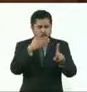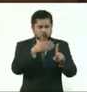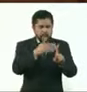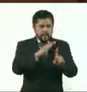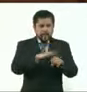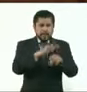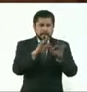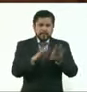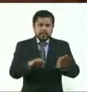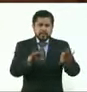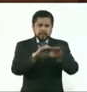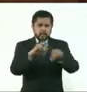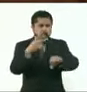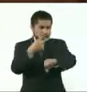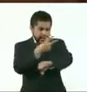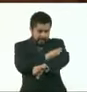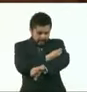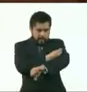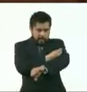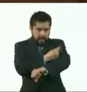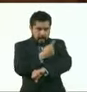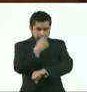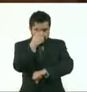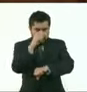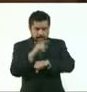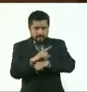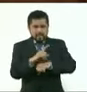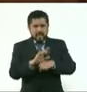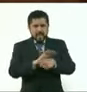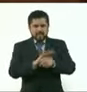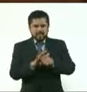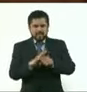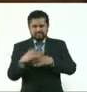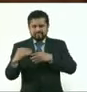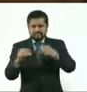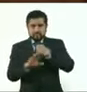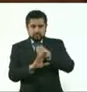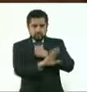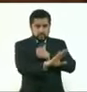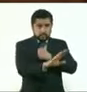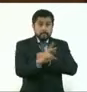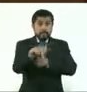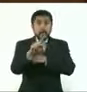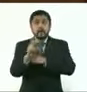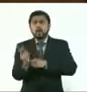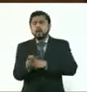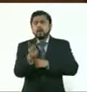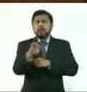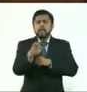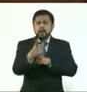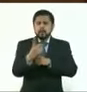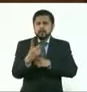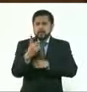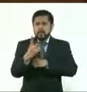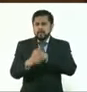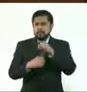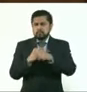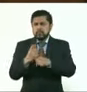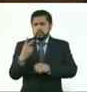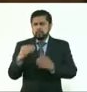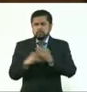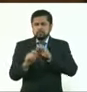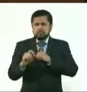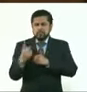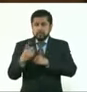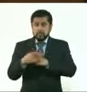toda la población. Yo le quiero preguntar si tiene contemplado en algún momento del año que se vacune a los niños de 5 a